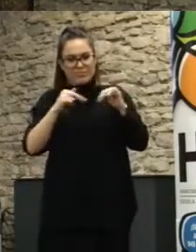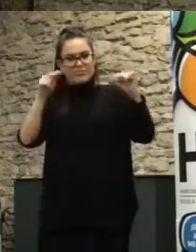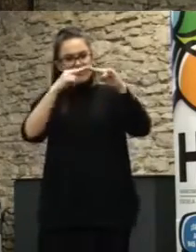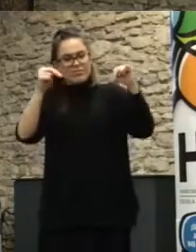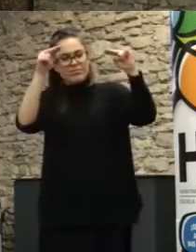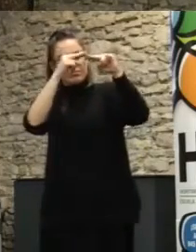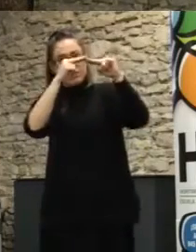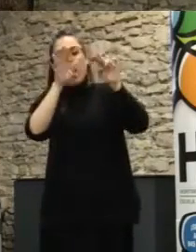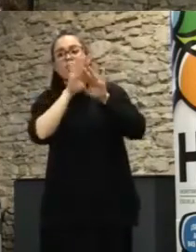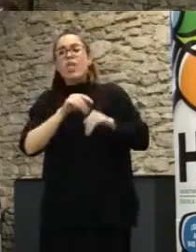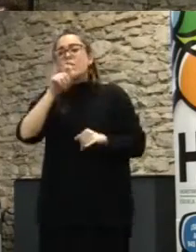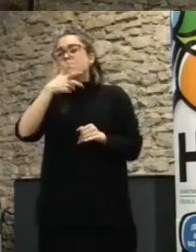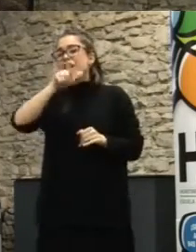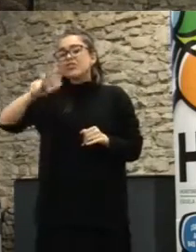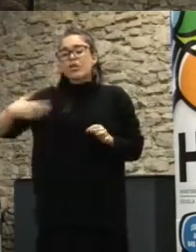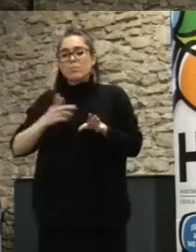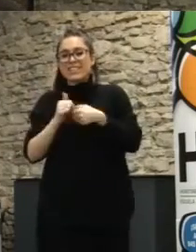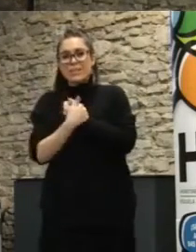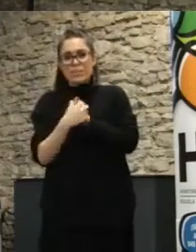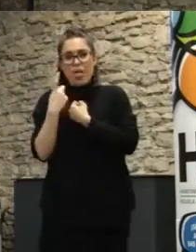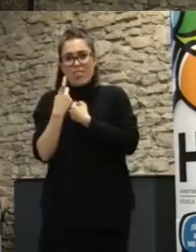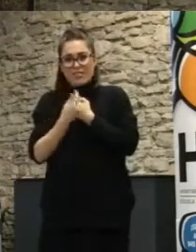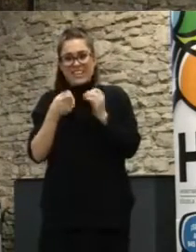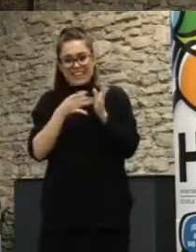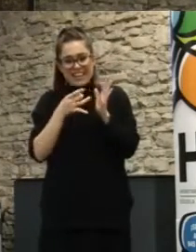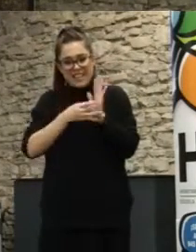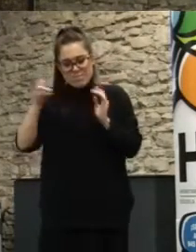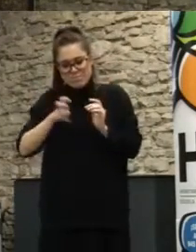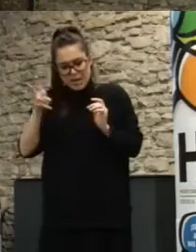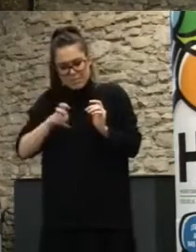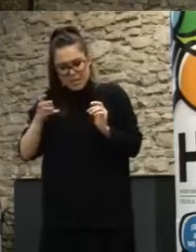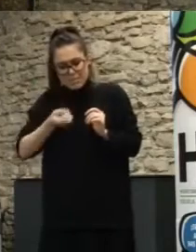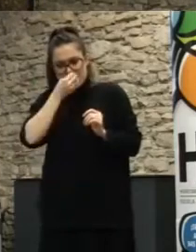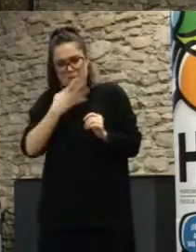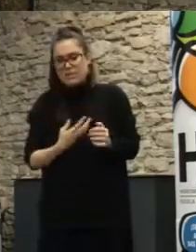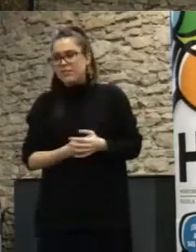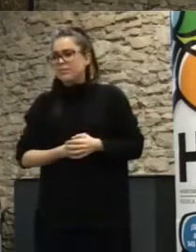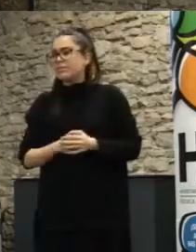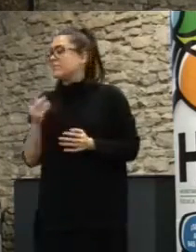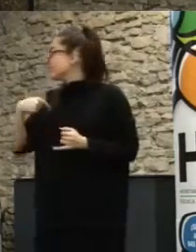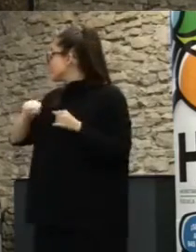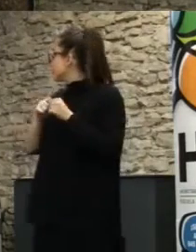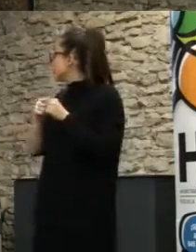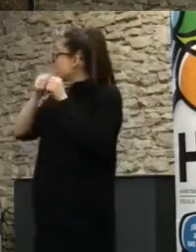realmente sea útil. En este sentido, digamos que es un esquema